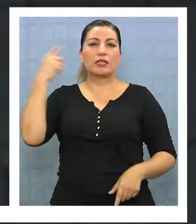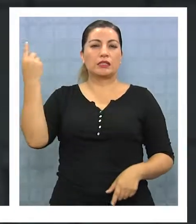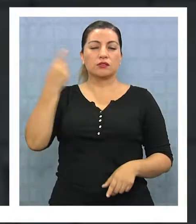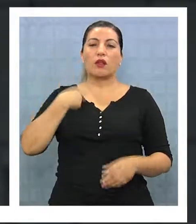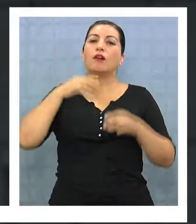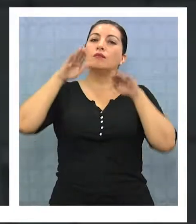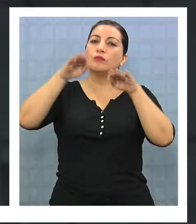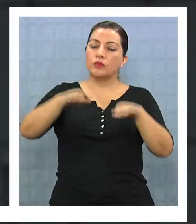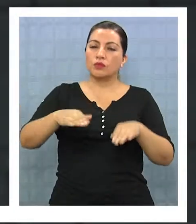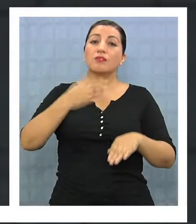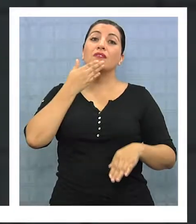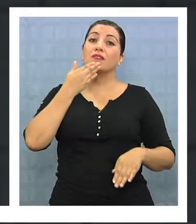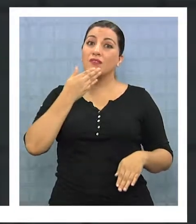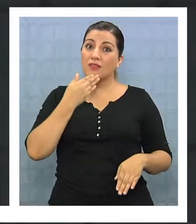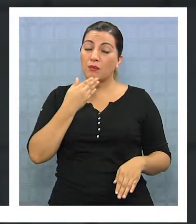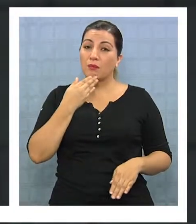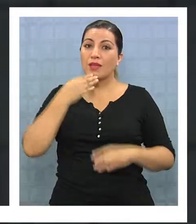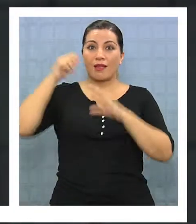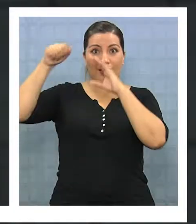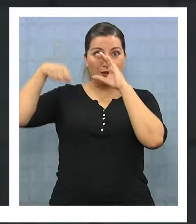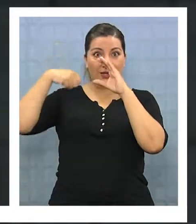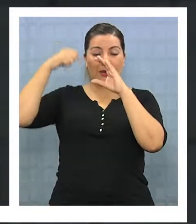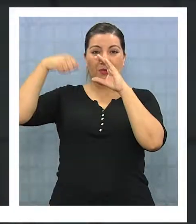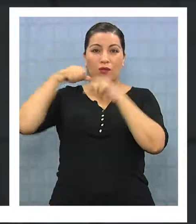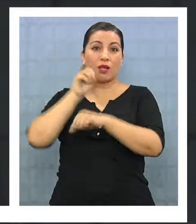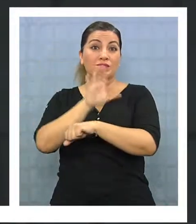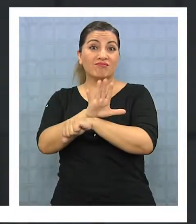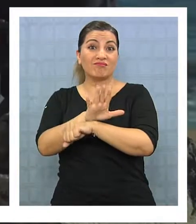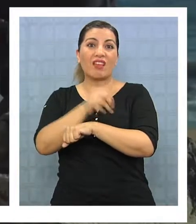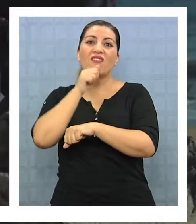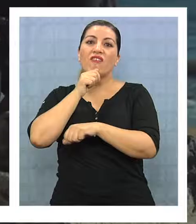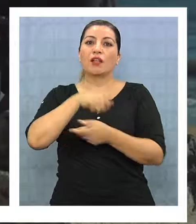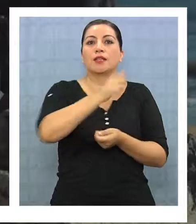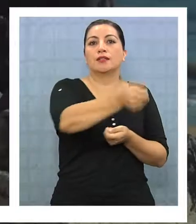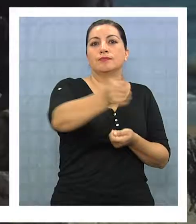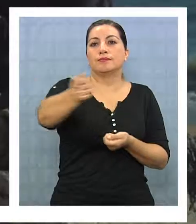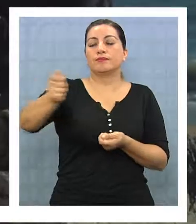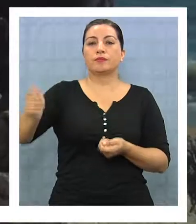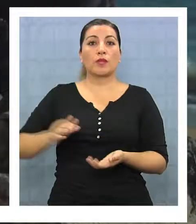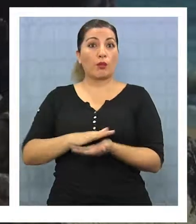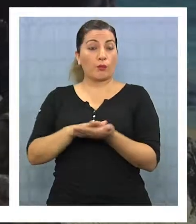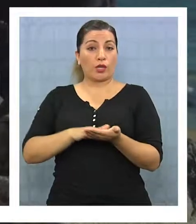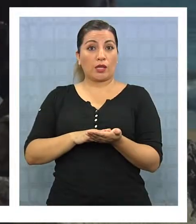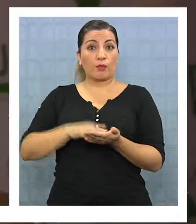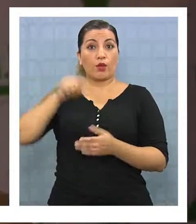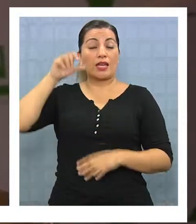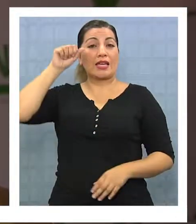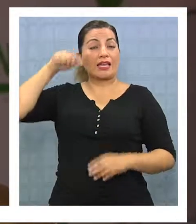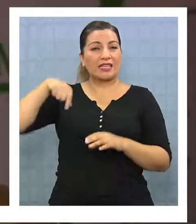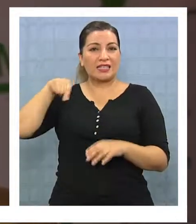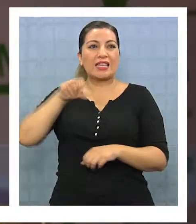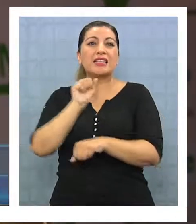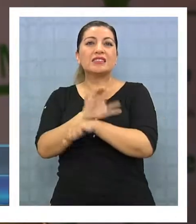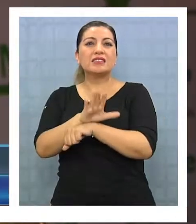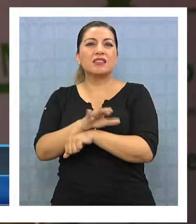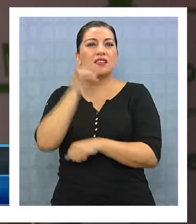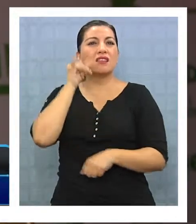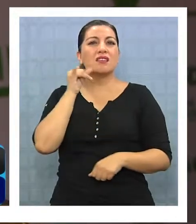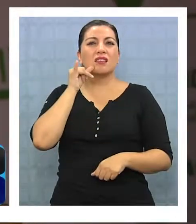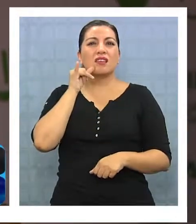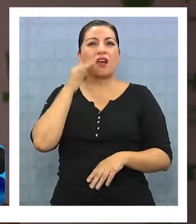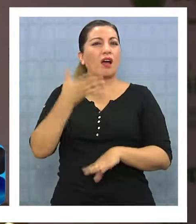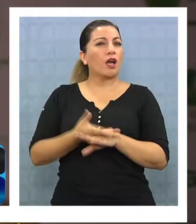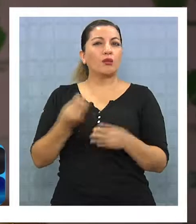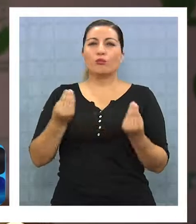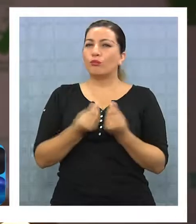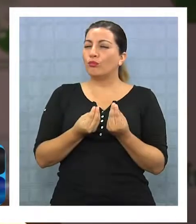ver con la falta de distribución de estas mismas películas. Si tú ves la cartelera de Cinemark acá, hay muy poca oferta, tienes muy